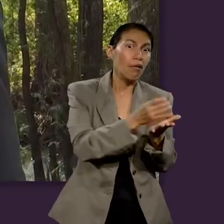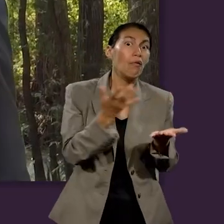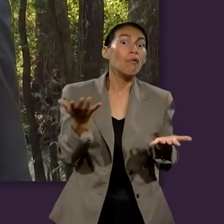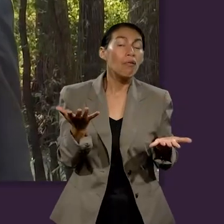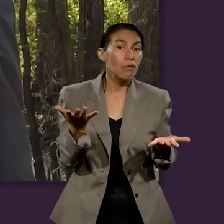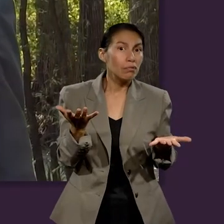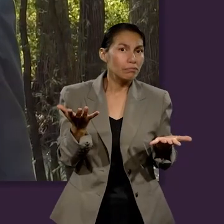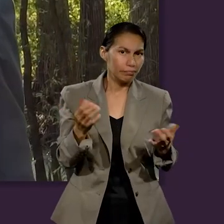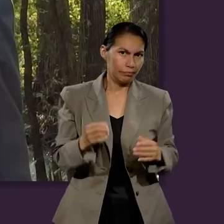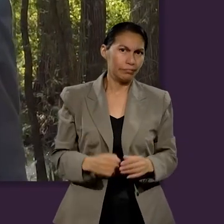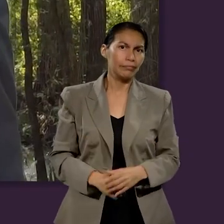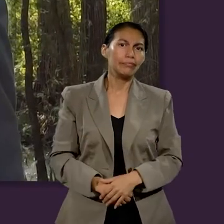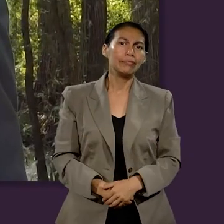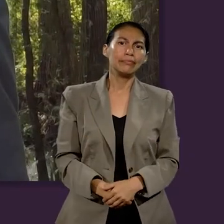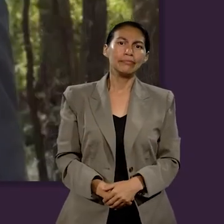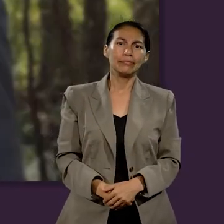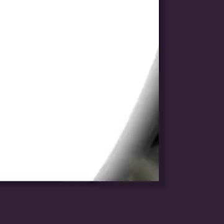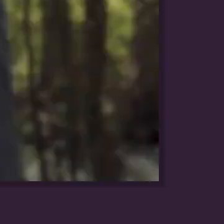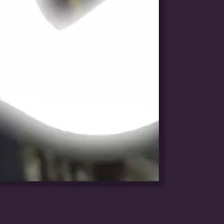en lugar de la miseria eterna.